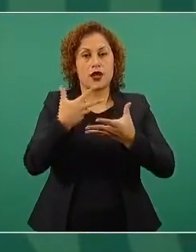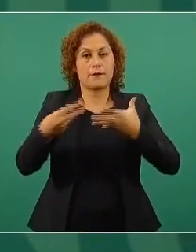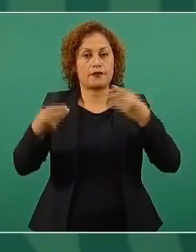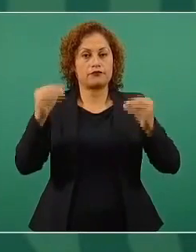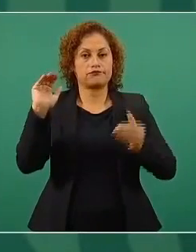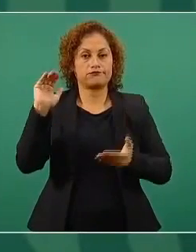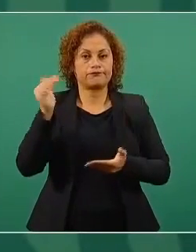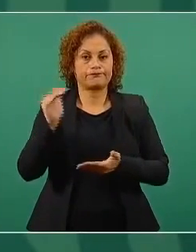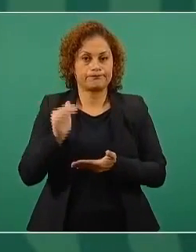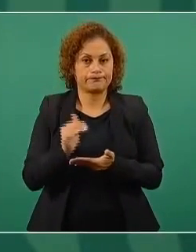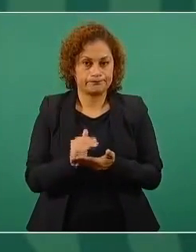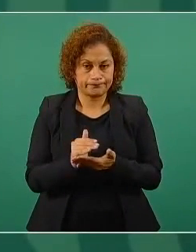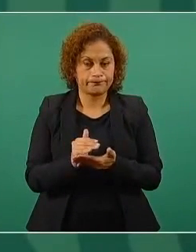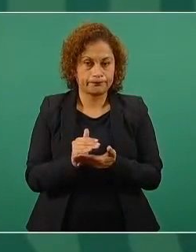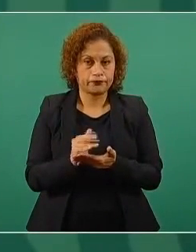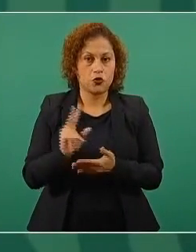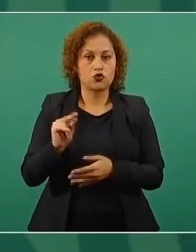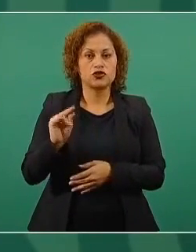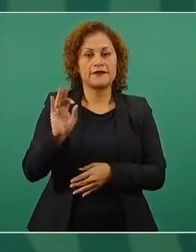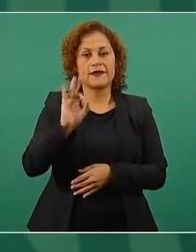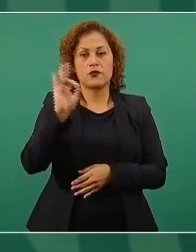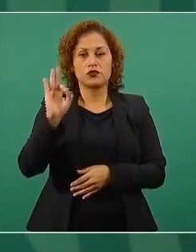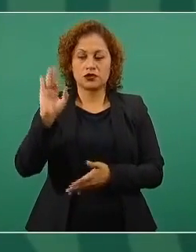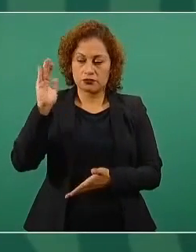en un 80 por ciento.